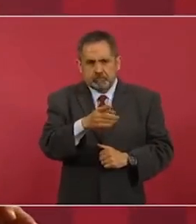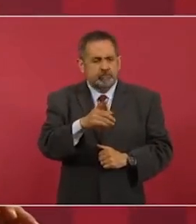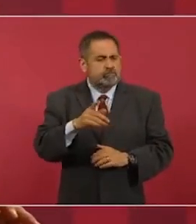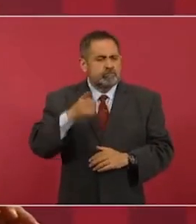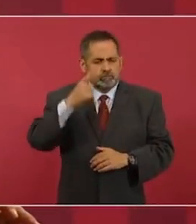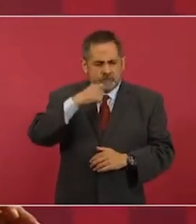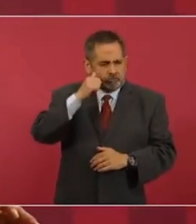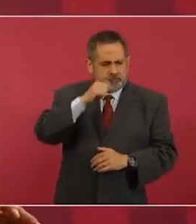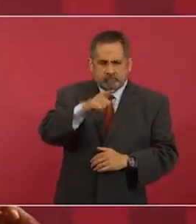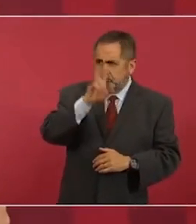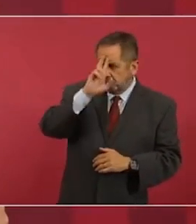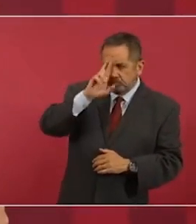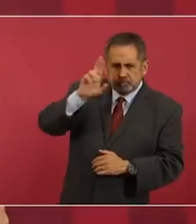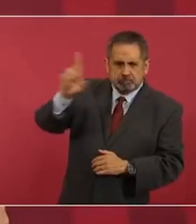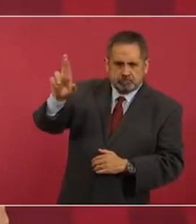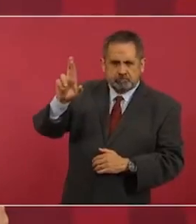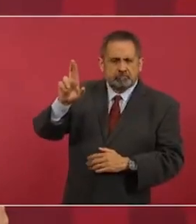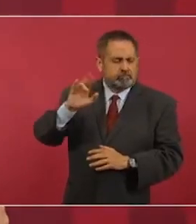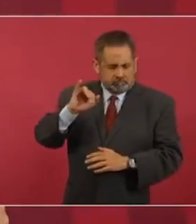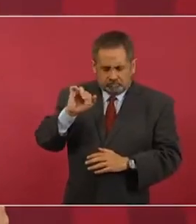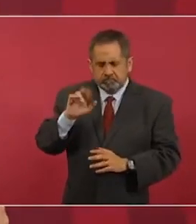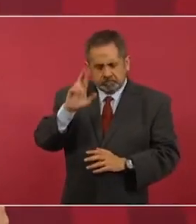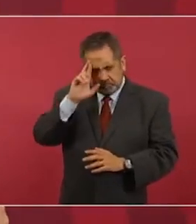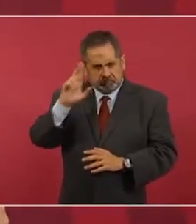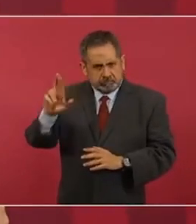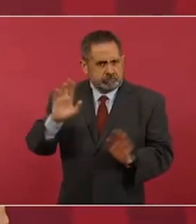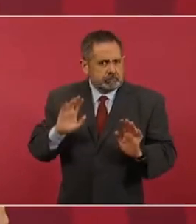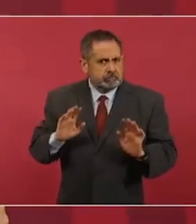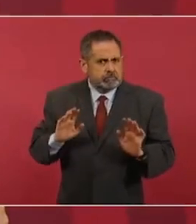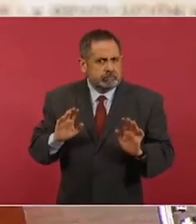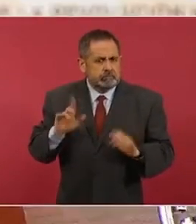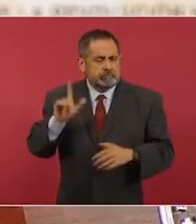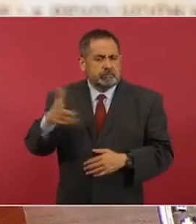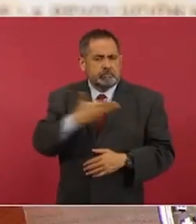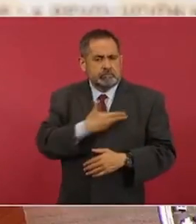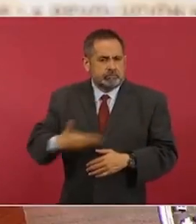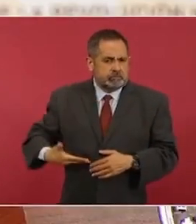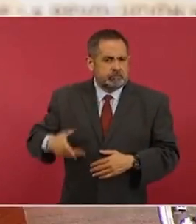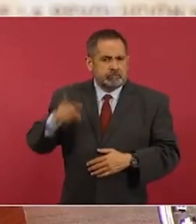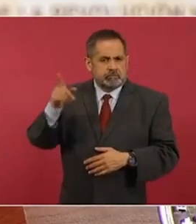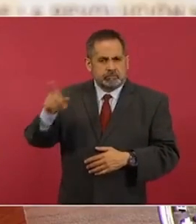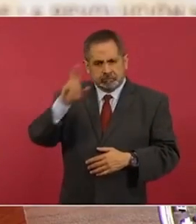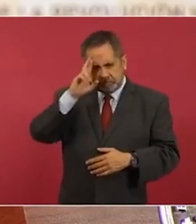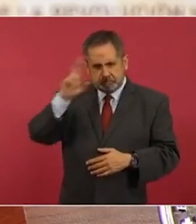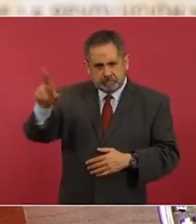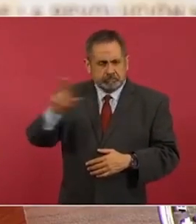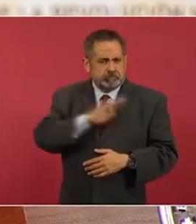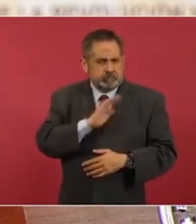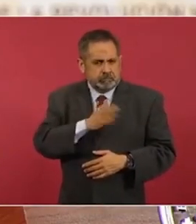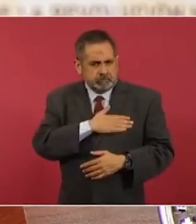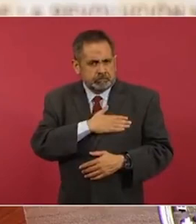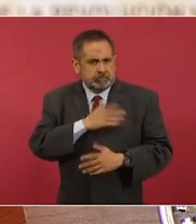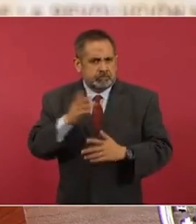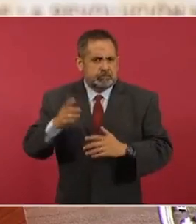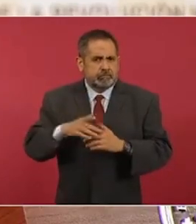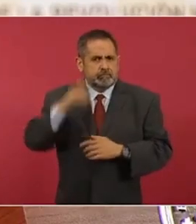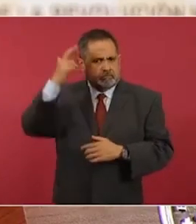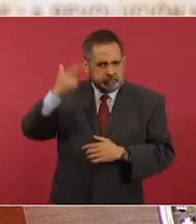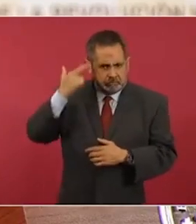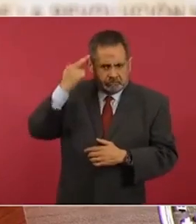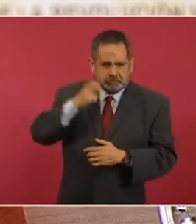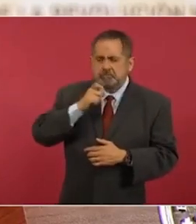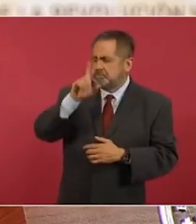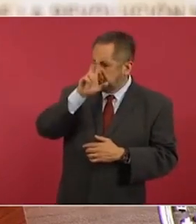actuemos con respeto al presidente de España, al Rey,